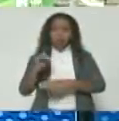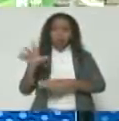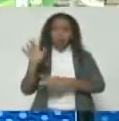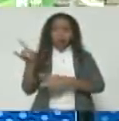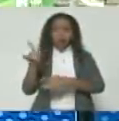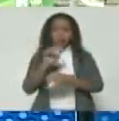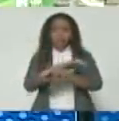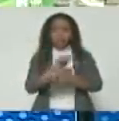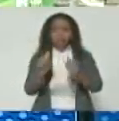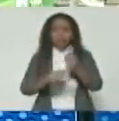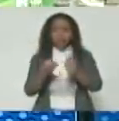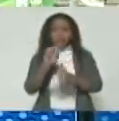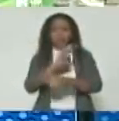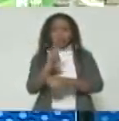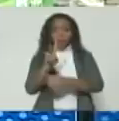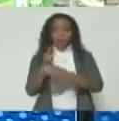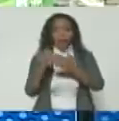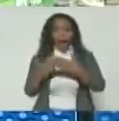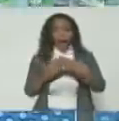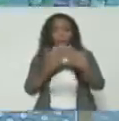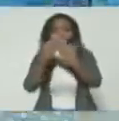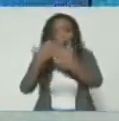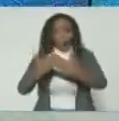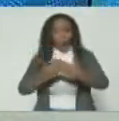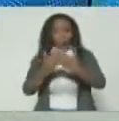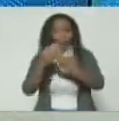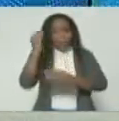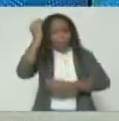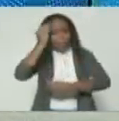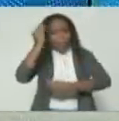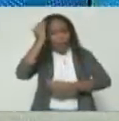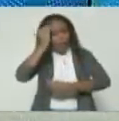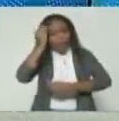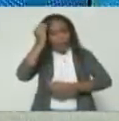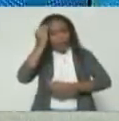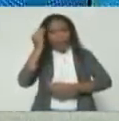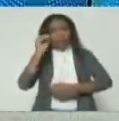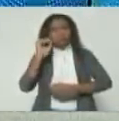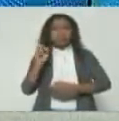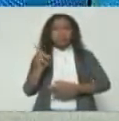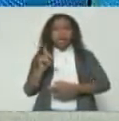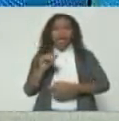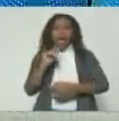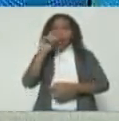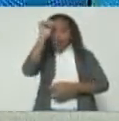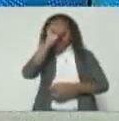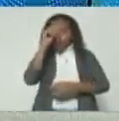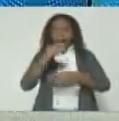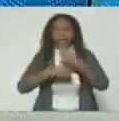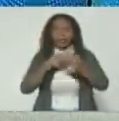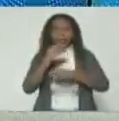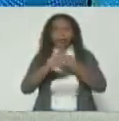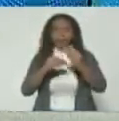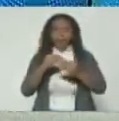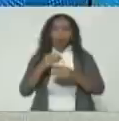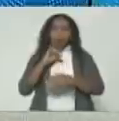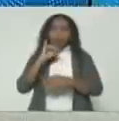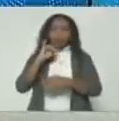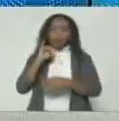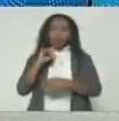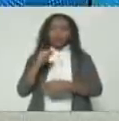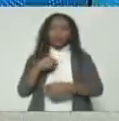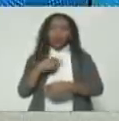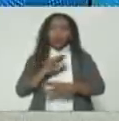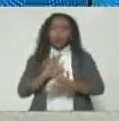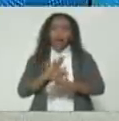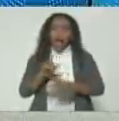vicepresidenta, para que la estudie. Y de repente el domingo hacemos un anuncio para todo el país. Creo que ha llegado el